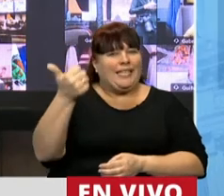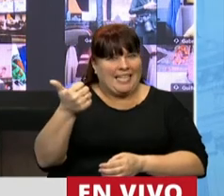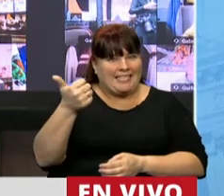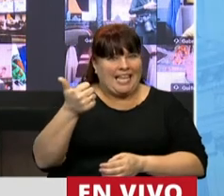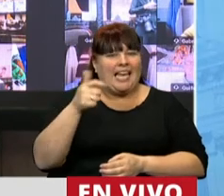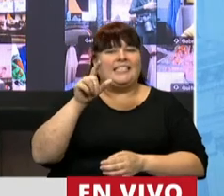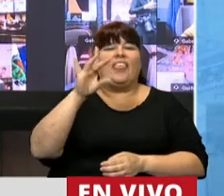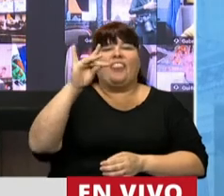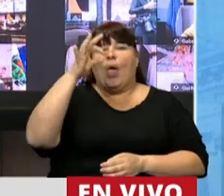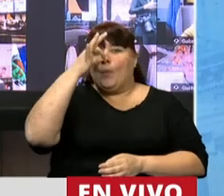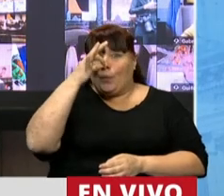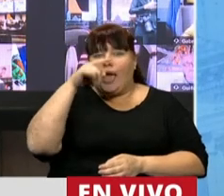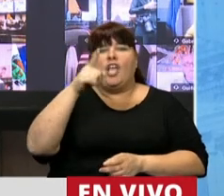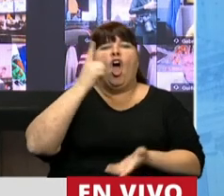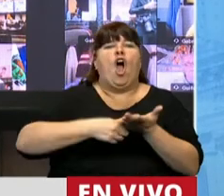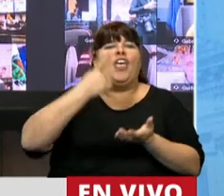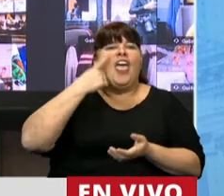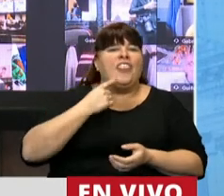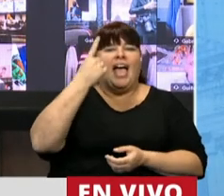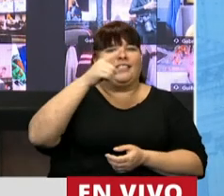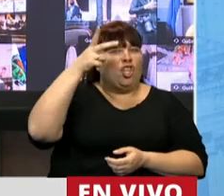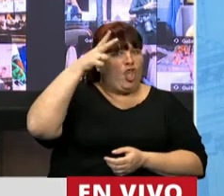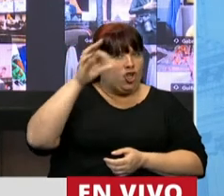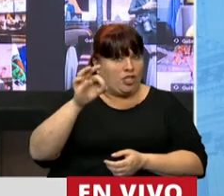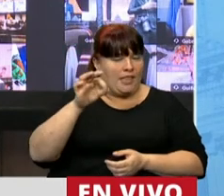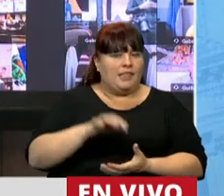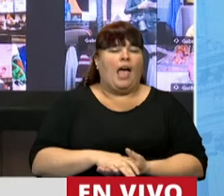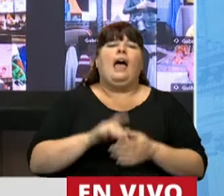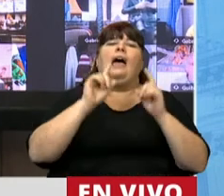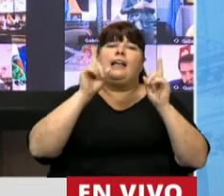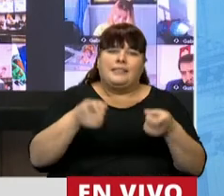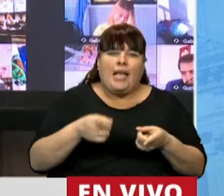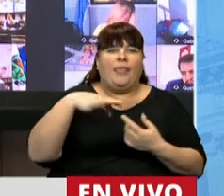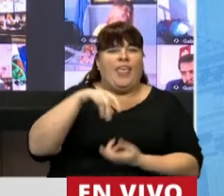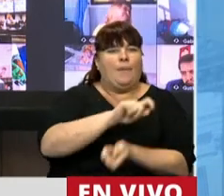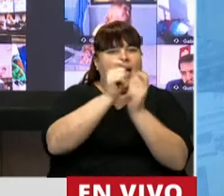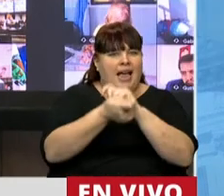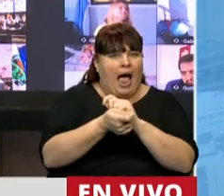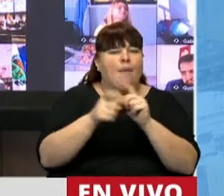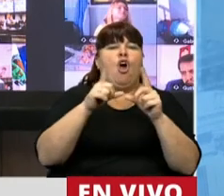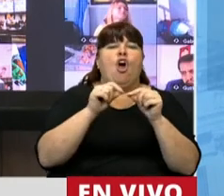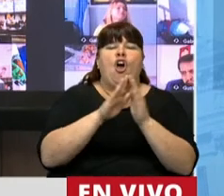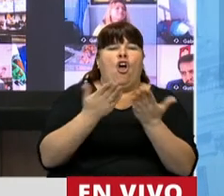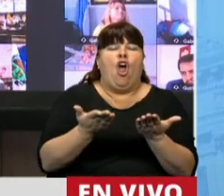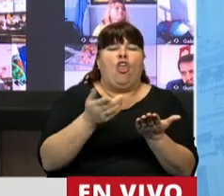el D20, que tiene el orden del día 180, que también refiere a una modificación del Código